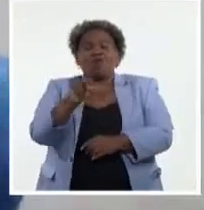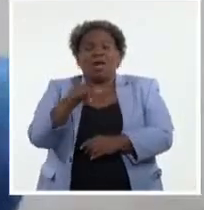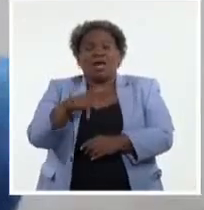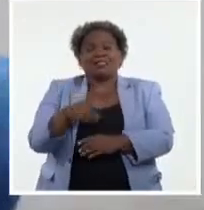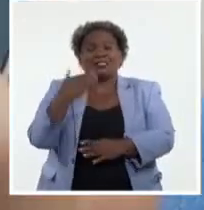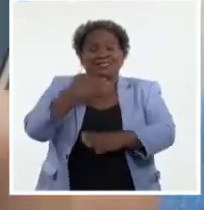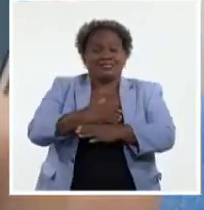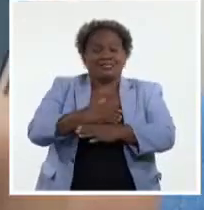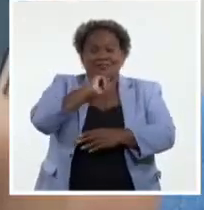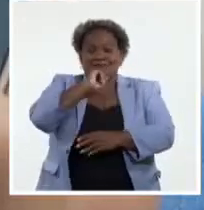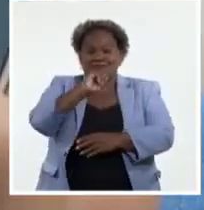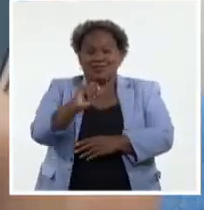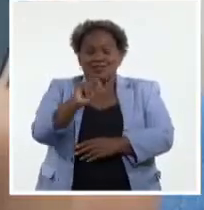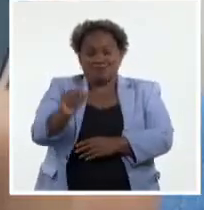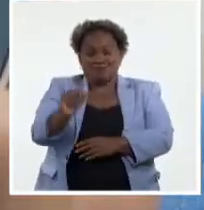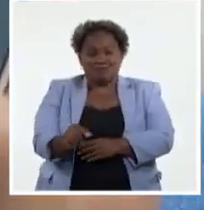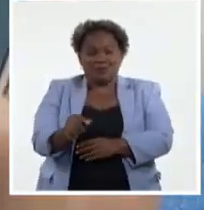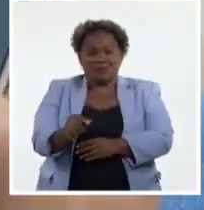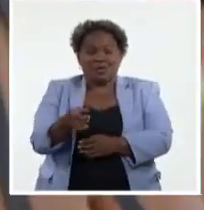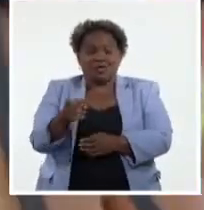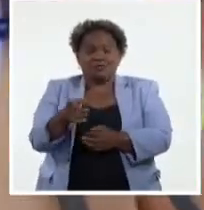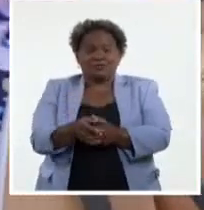suficiente del número de radiobases.